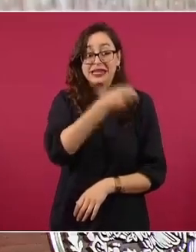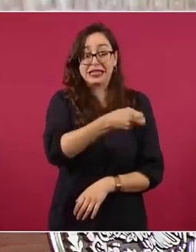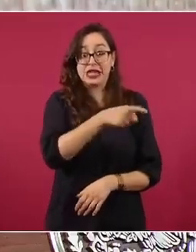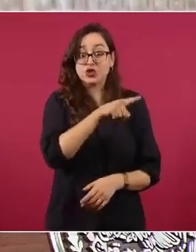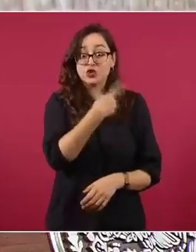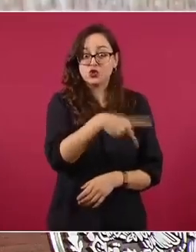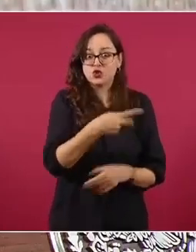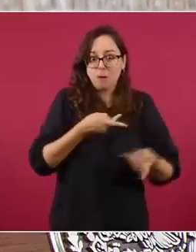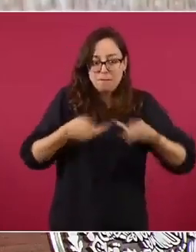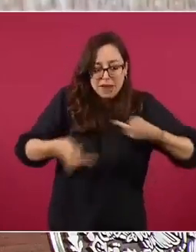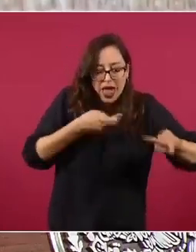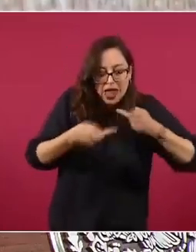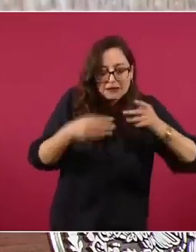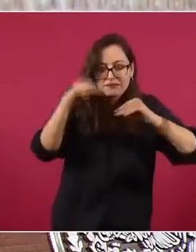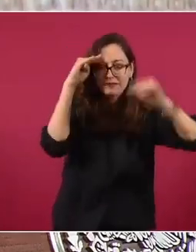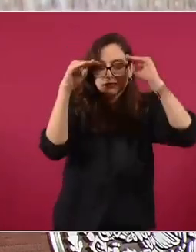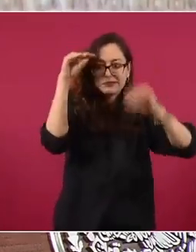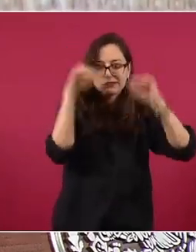Imagínense ustedes